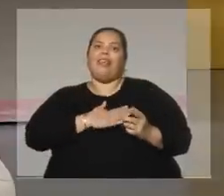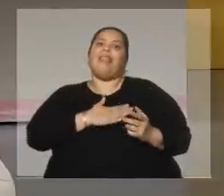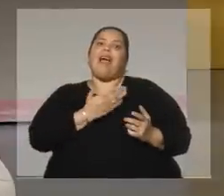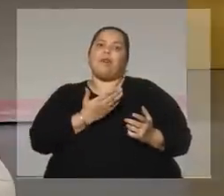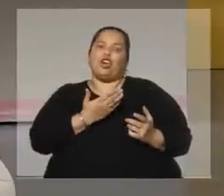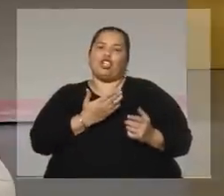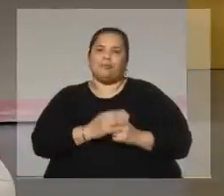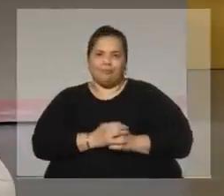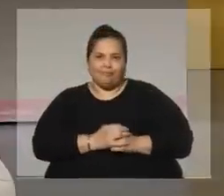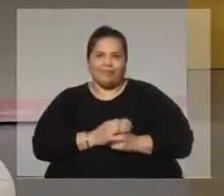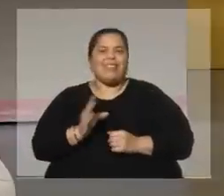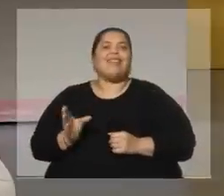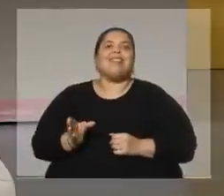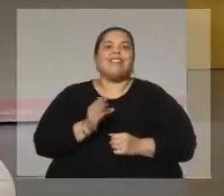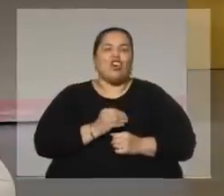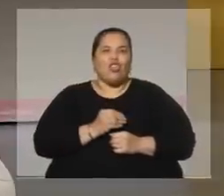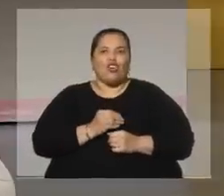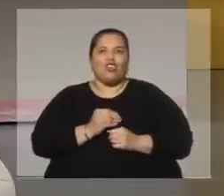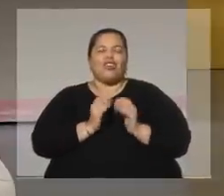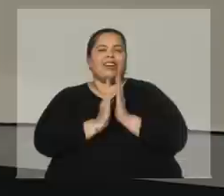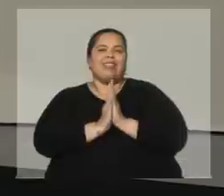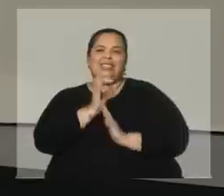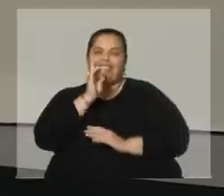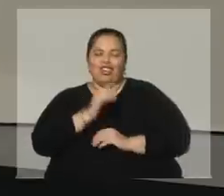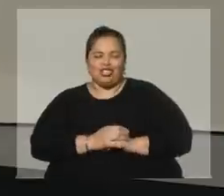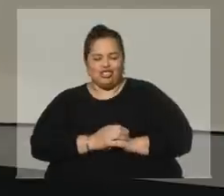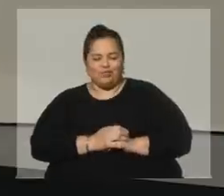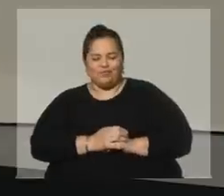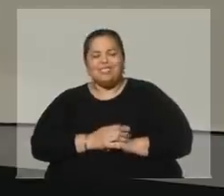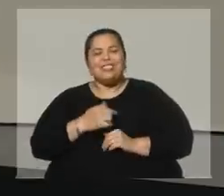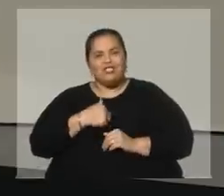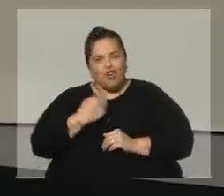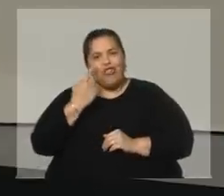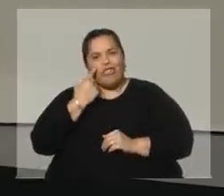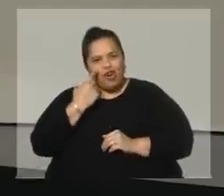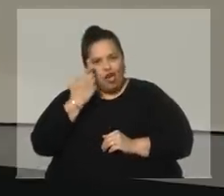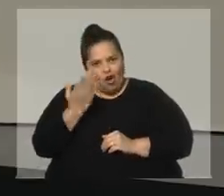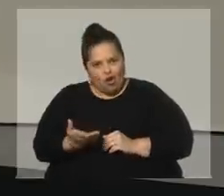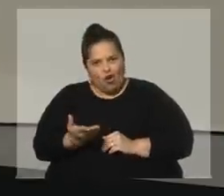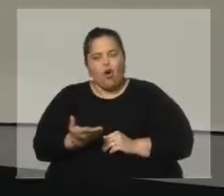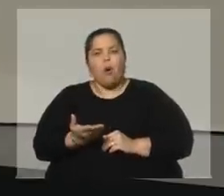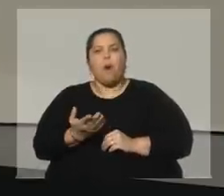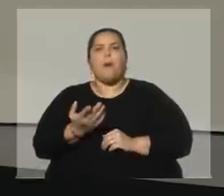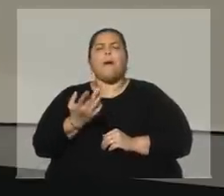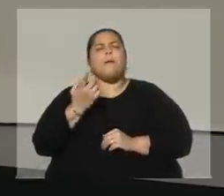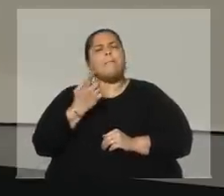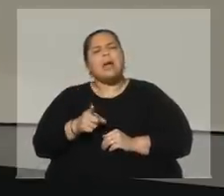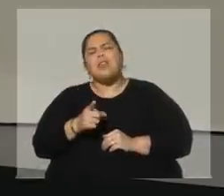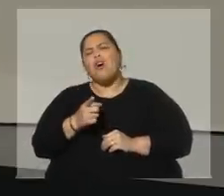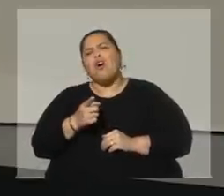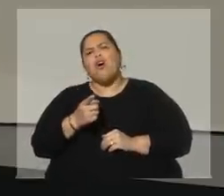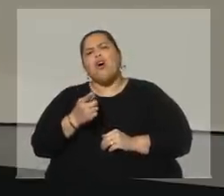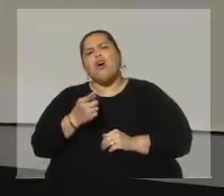Exactamente. De todo eso. Gracias a Dios. Sergio, te conozco bastante. No lo suficiente porque las personas no se conocen.